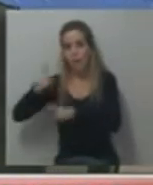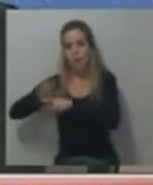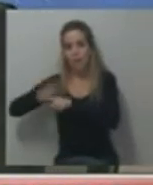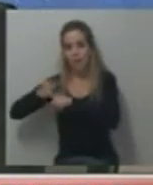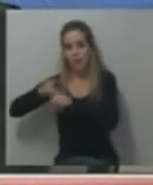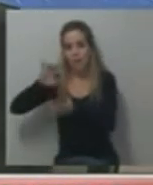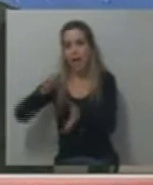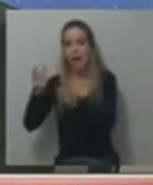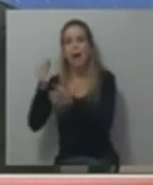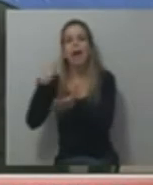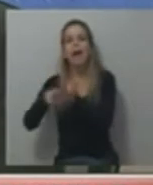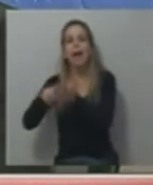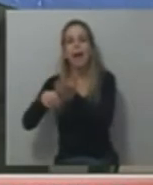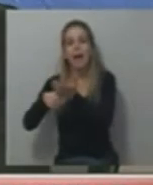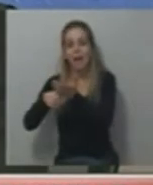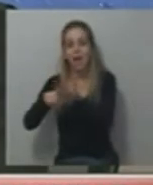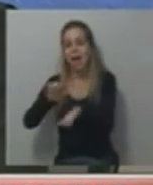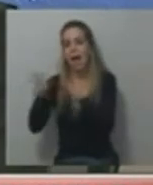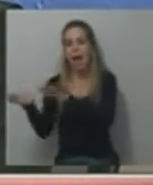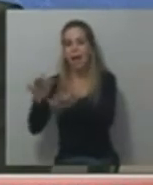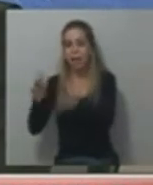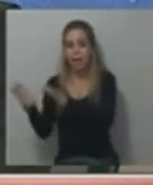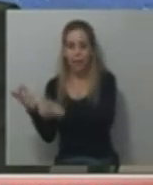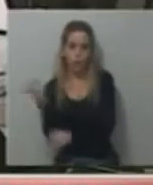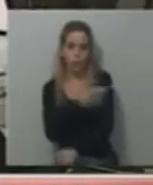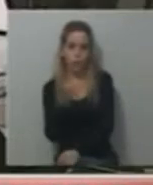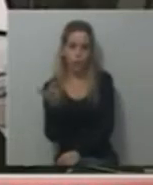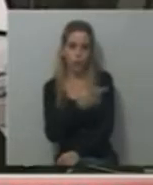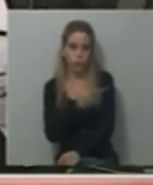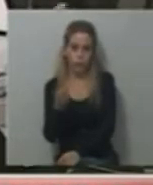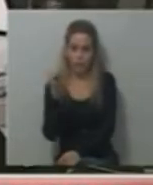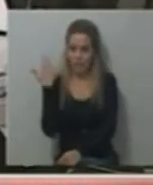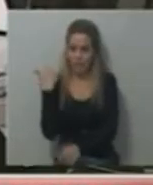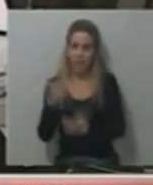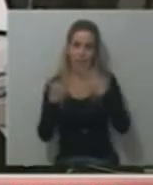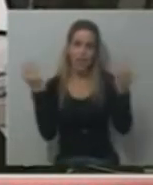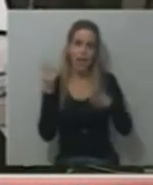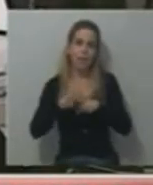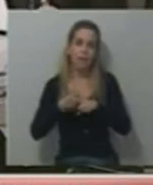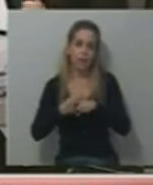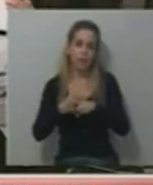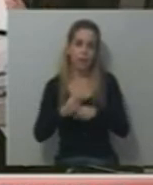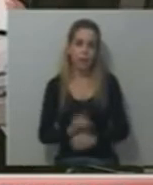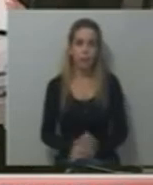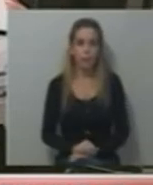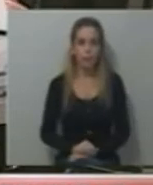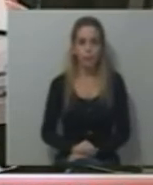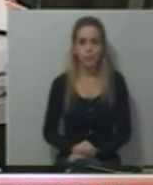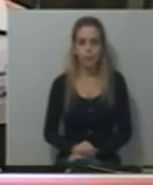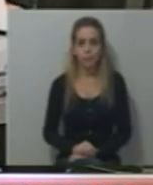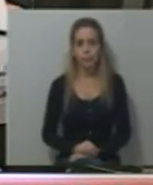archienemigo, Ricardo Casal. Lo que está explicando es que Bervisky hacía campaña para sacar a Casal. No, lo que había era una interna